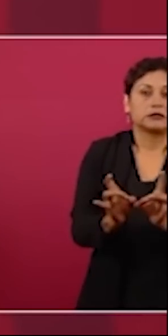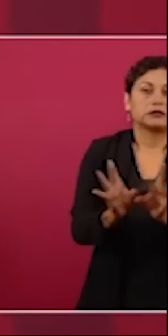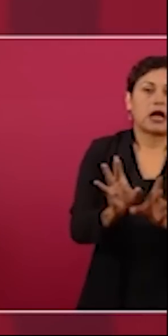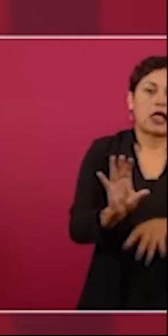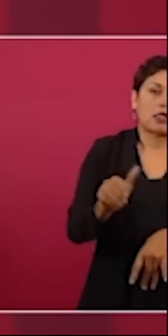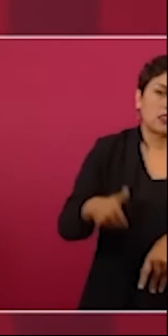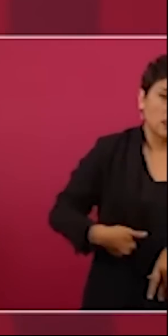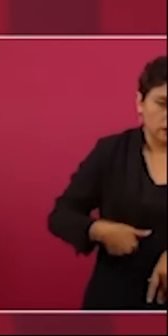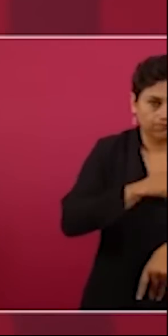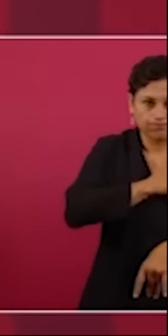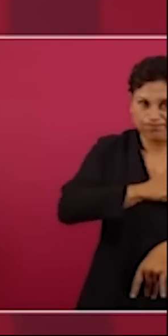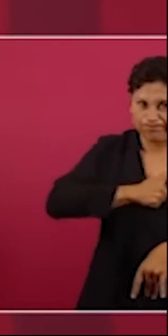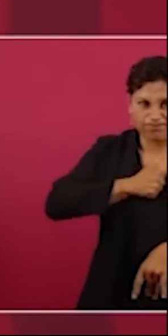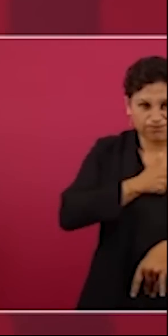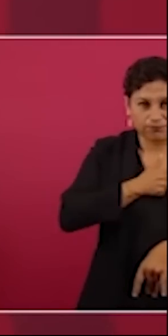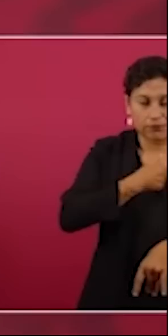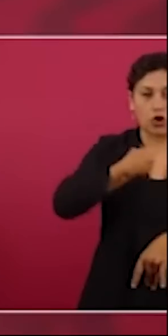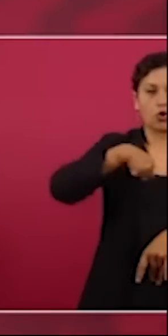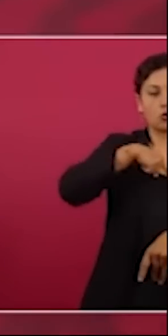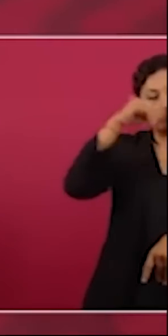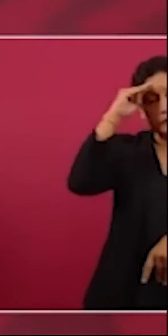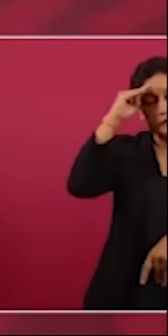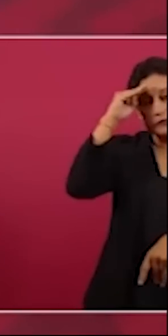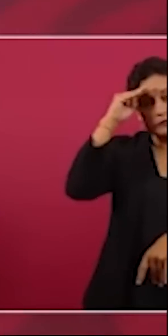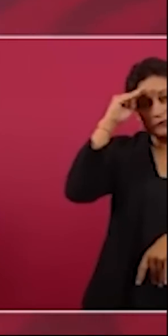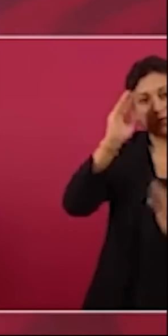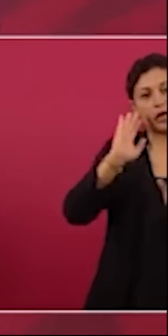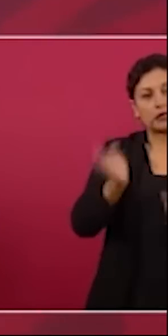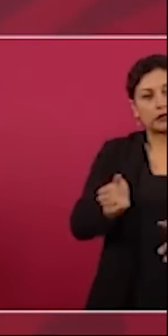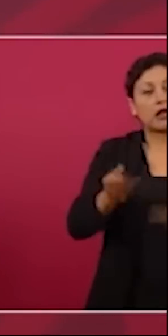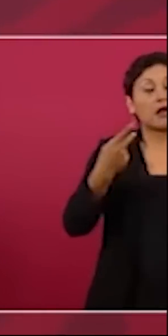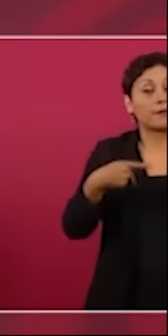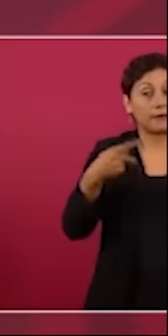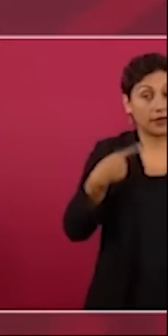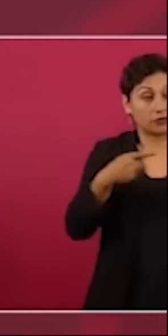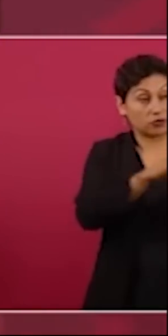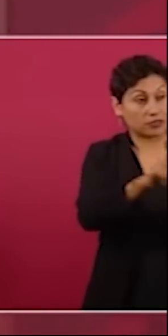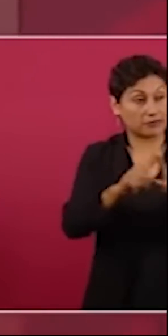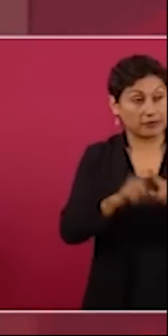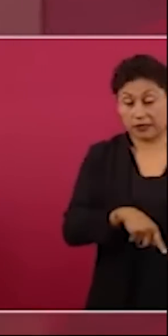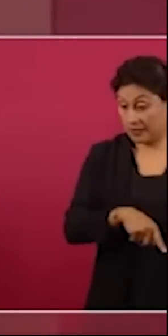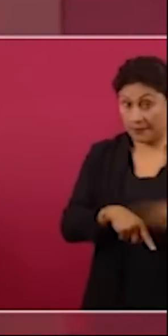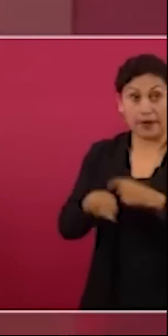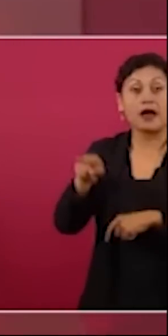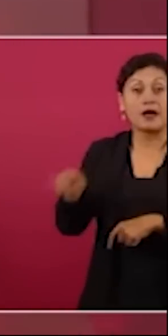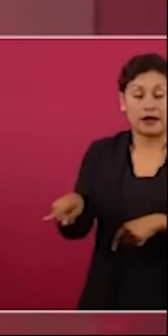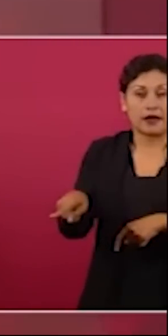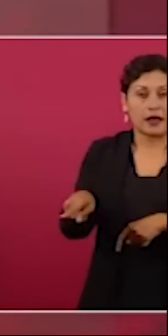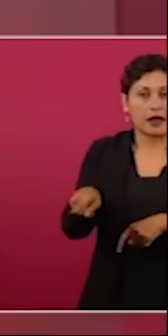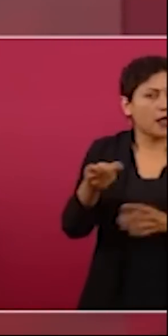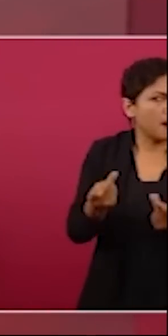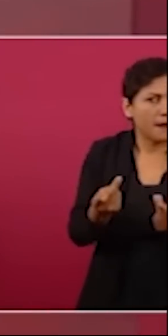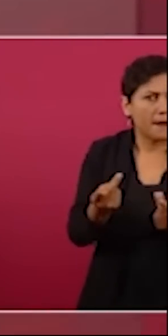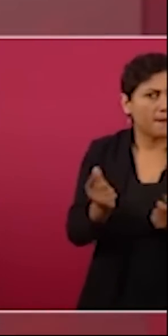tomamos decisión de enviar personal se aplica desde el mismo día el plan DN3